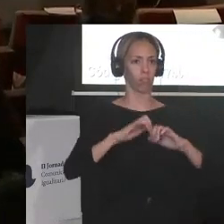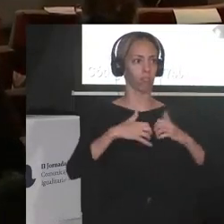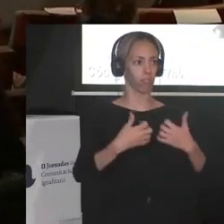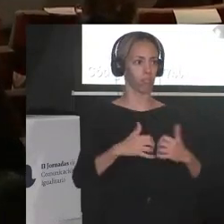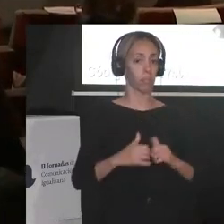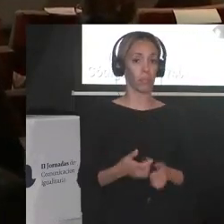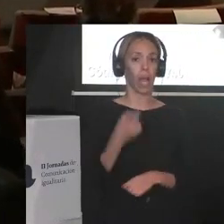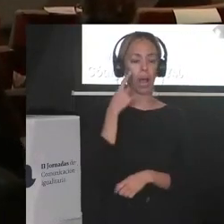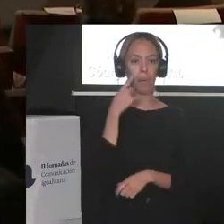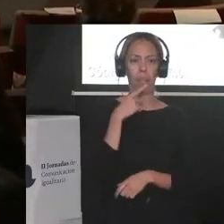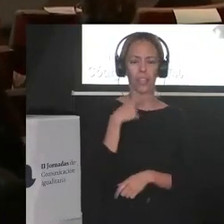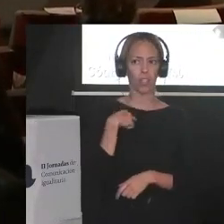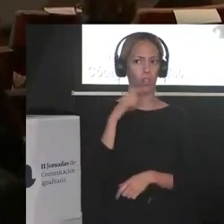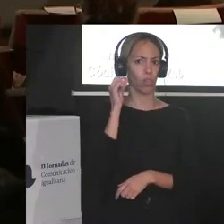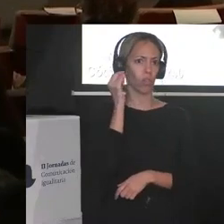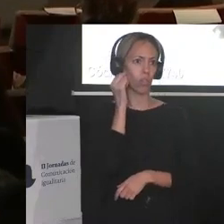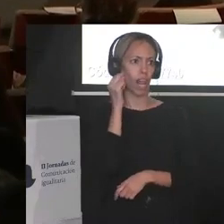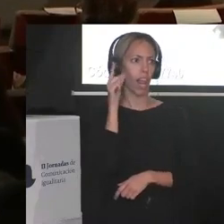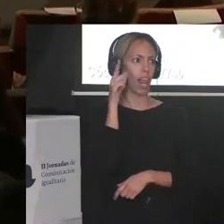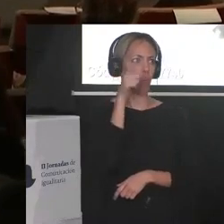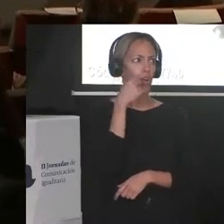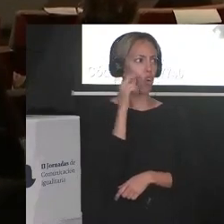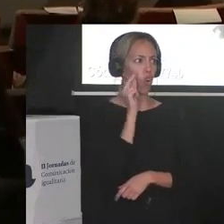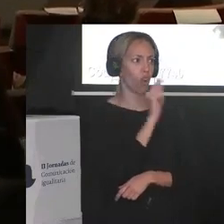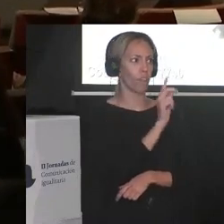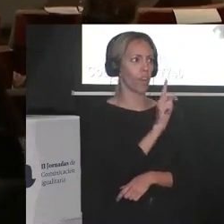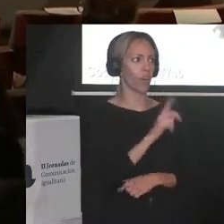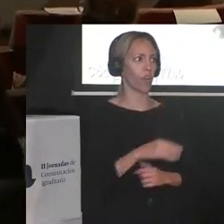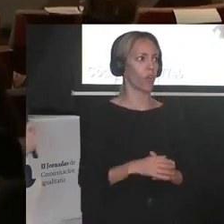a ver que me están diciendo algo desde allá lejos pero no las veo